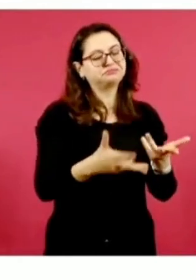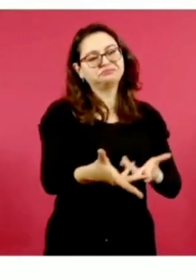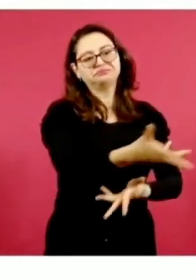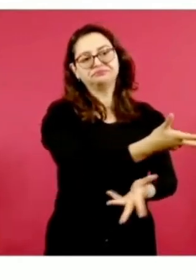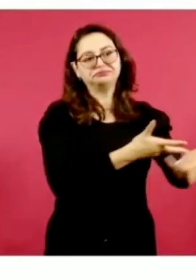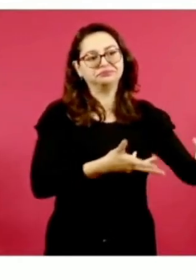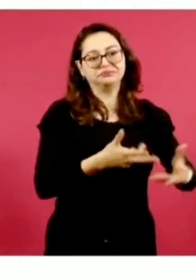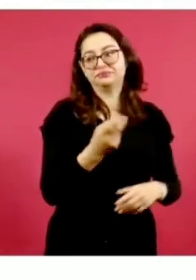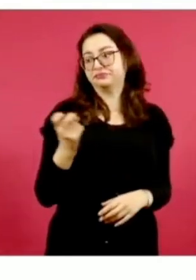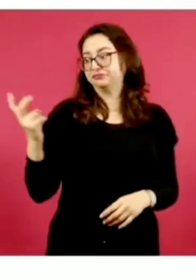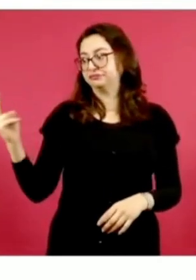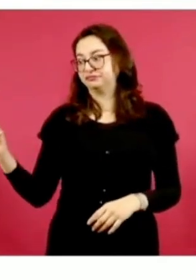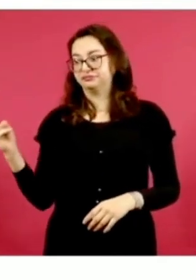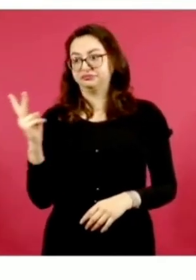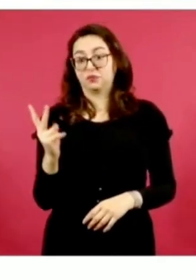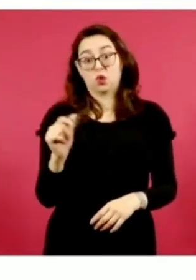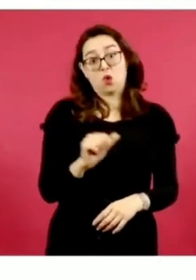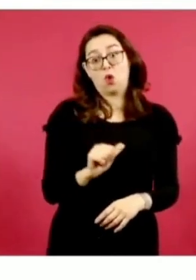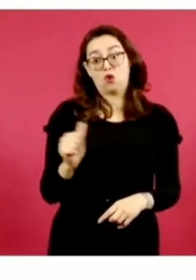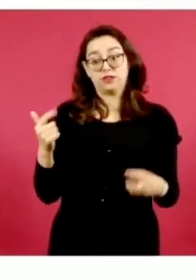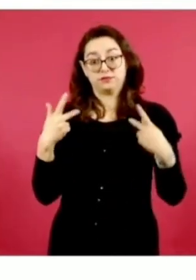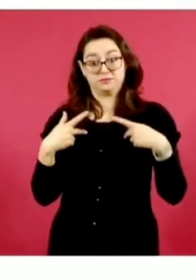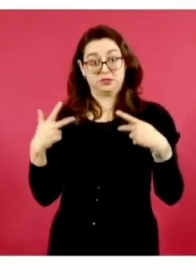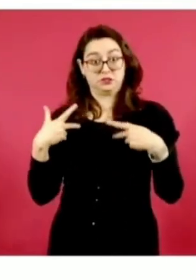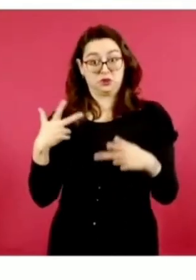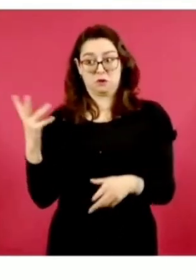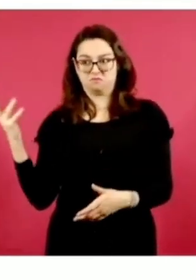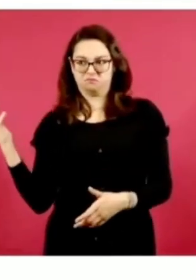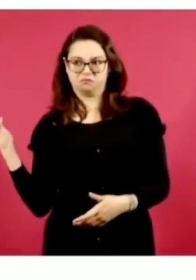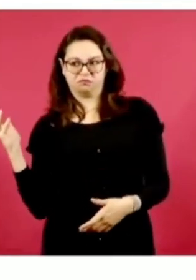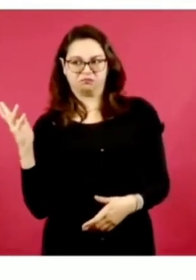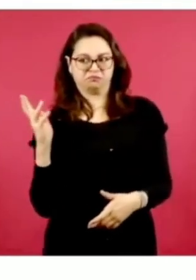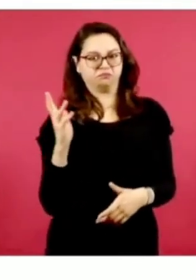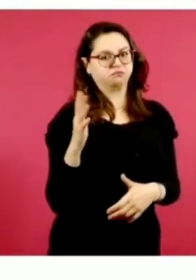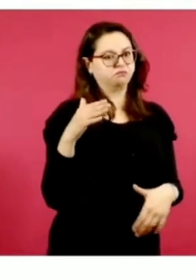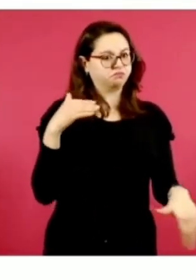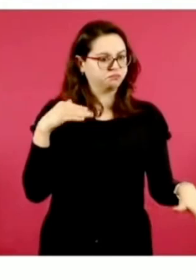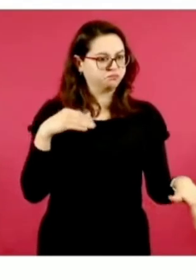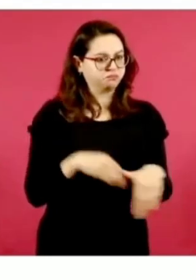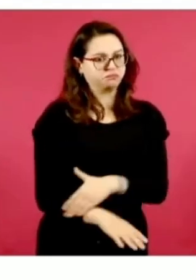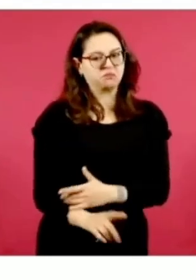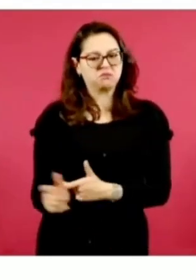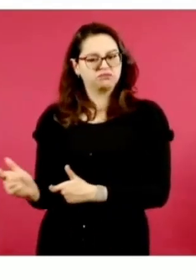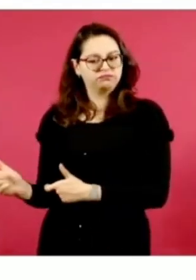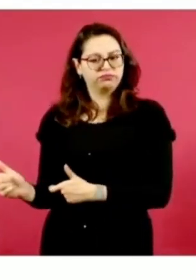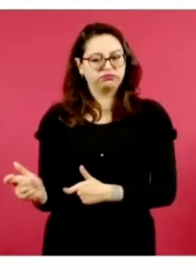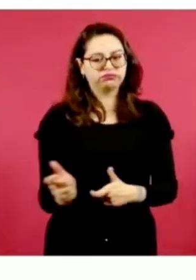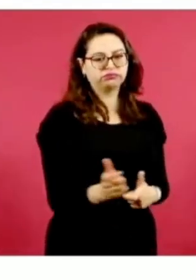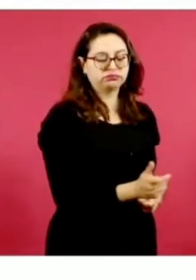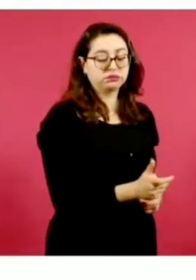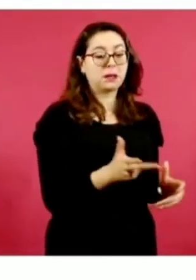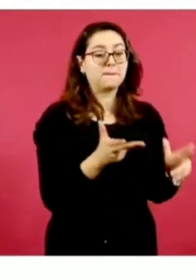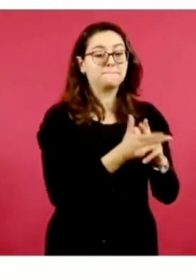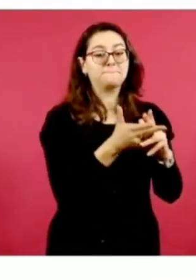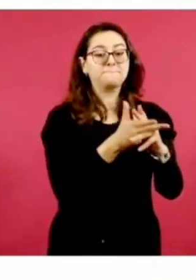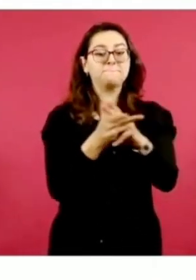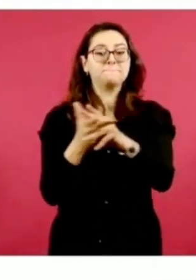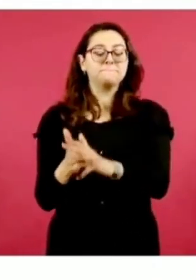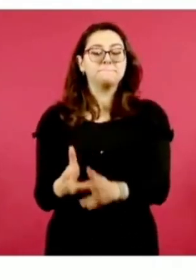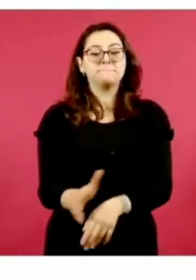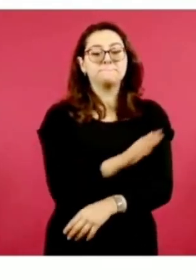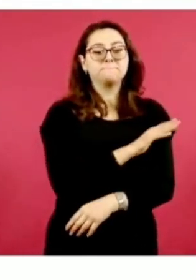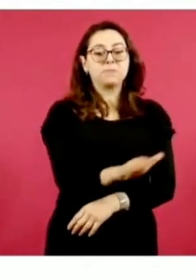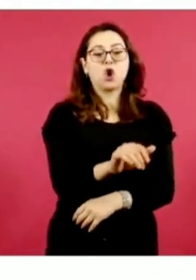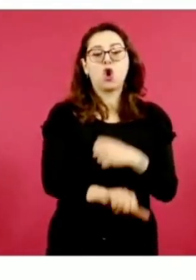lugar para agredir con armas de fuego a las personas que ahí se encontraban provocando la muerte, en esa ocasión de 11 jóvenes y